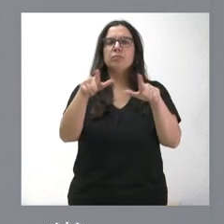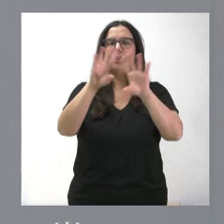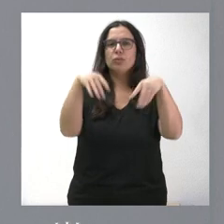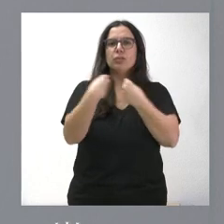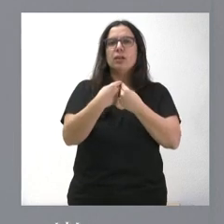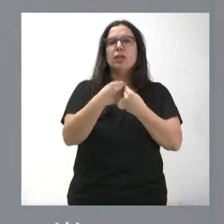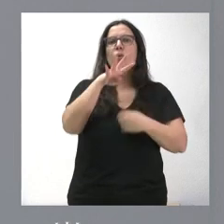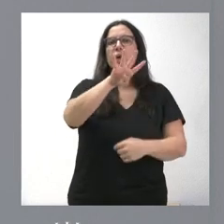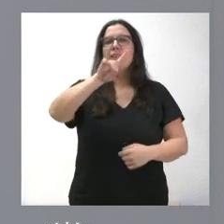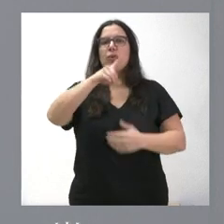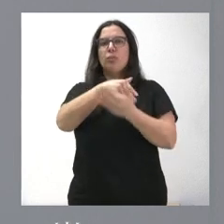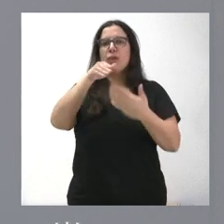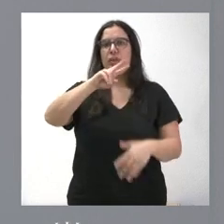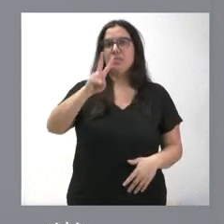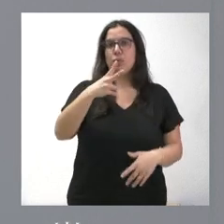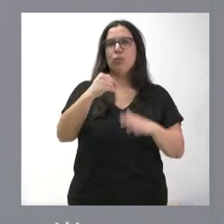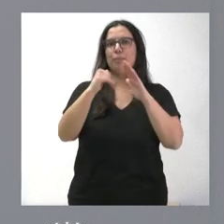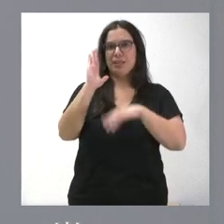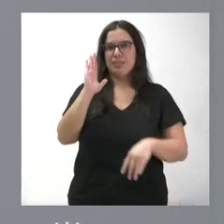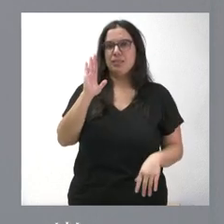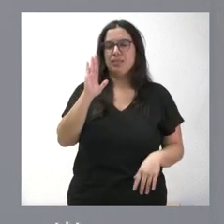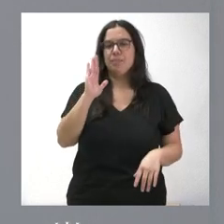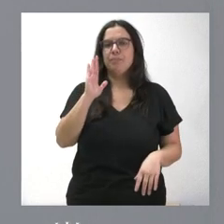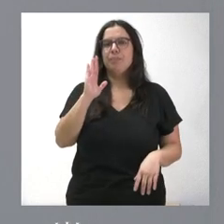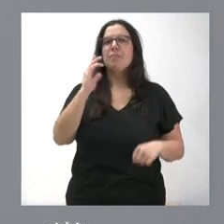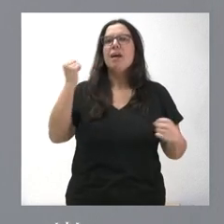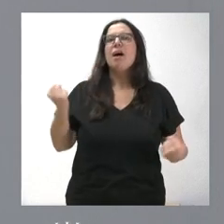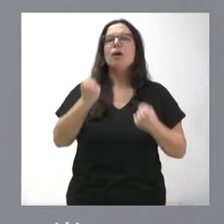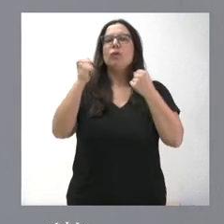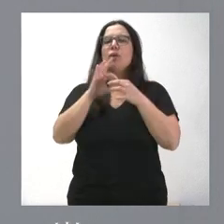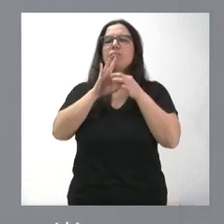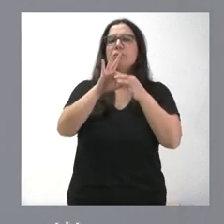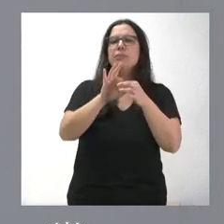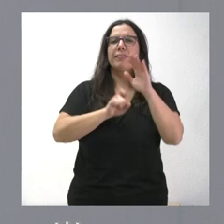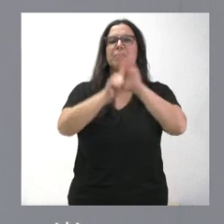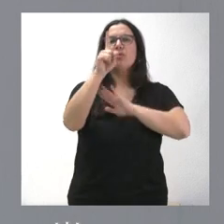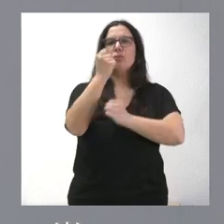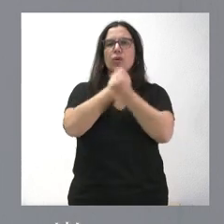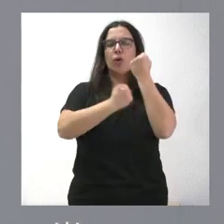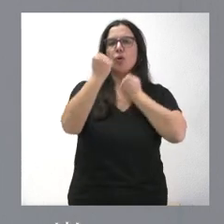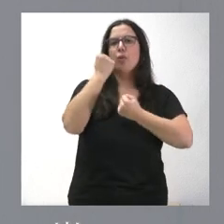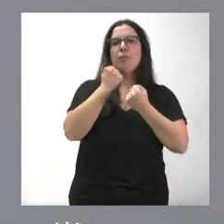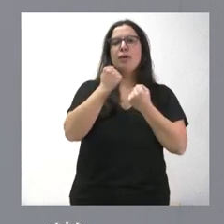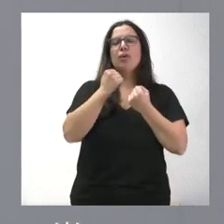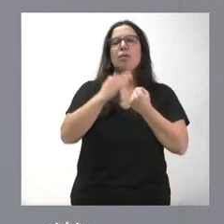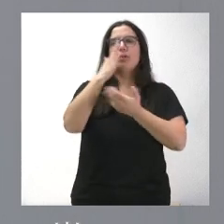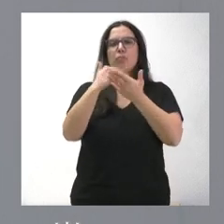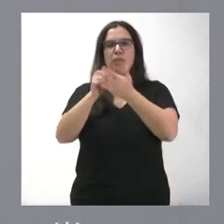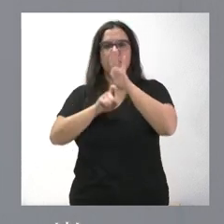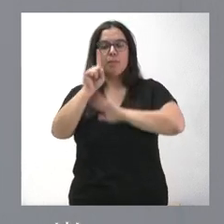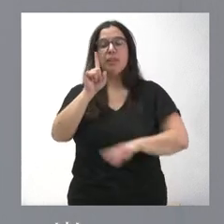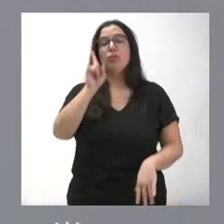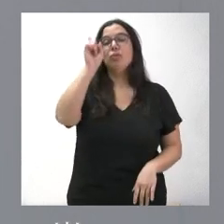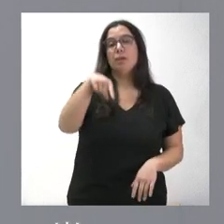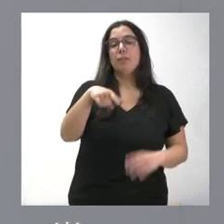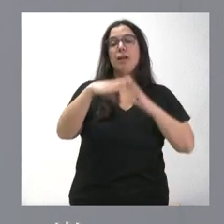más de 41 millones de euros en las actuaciones que tienen que ver el desarrollo económico, el crecimiento de nuestra comunidad autónoma, lo que se une también a la